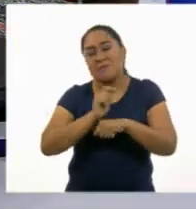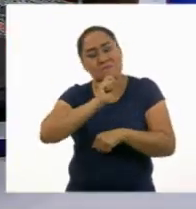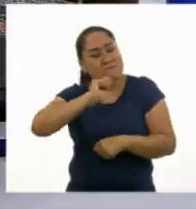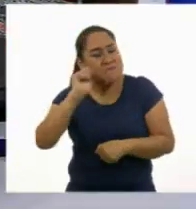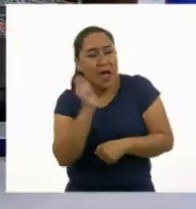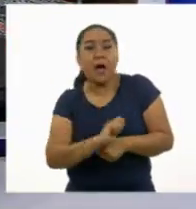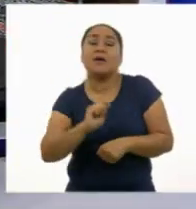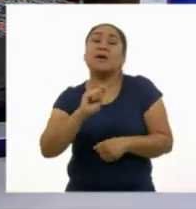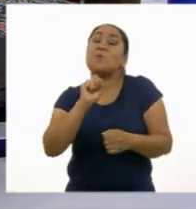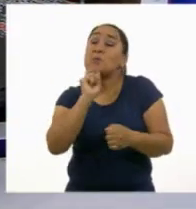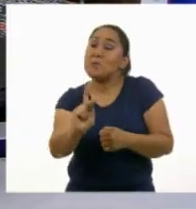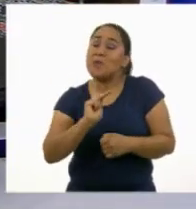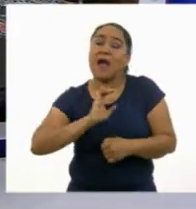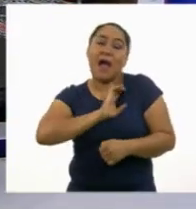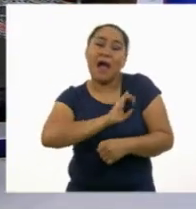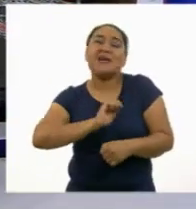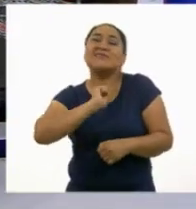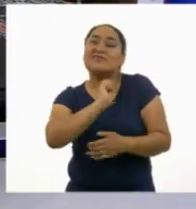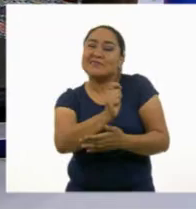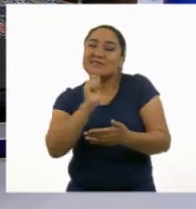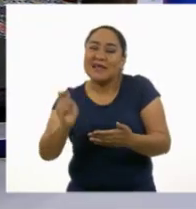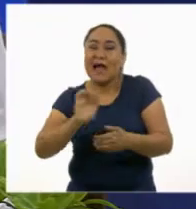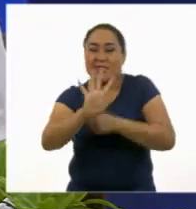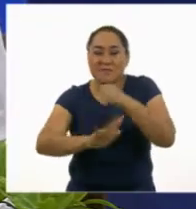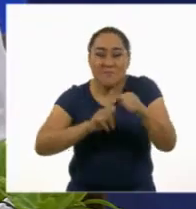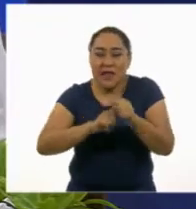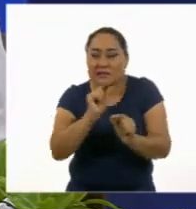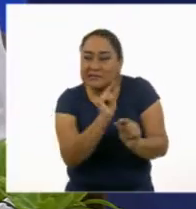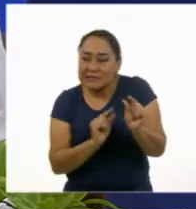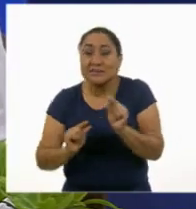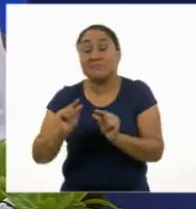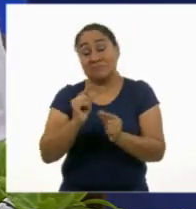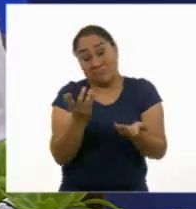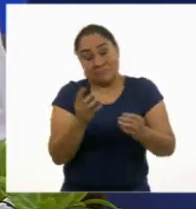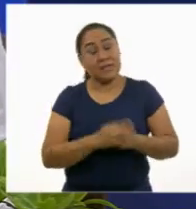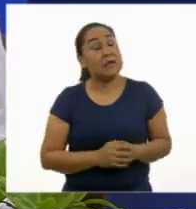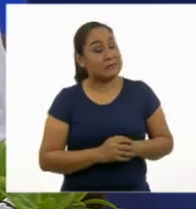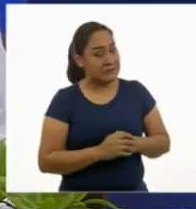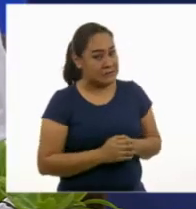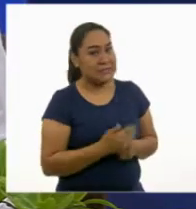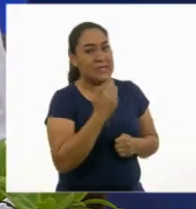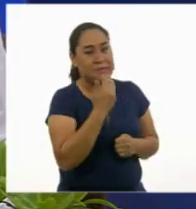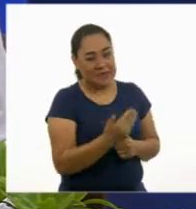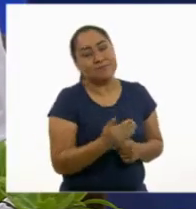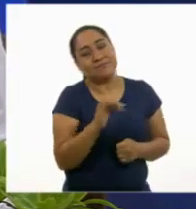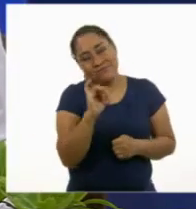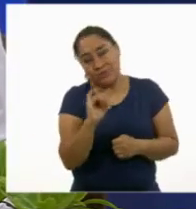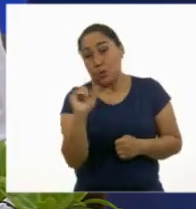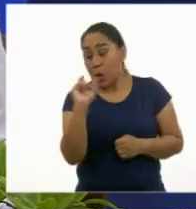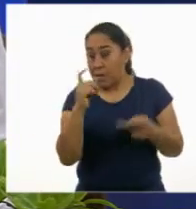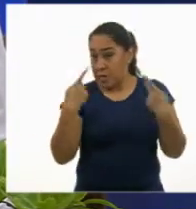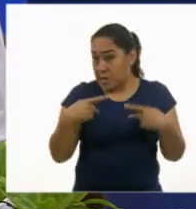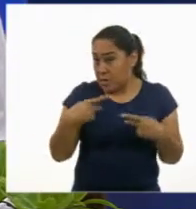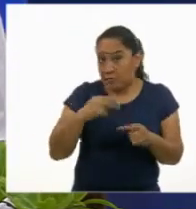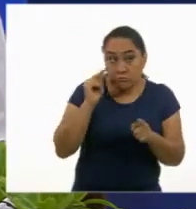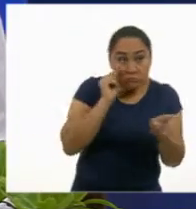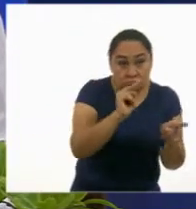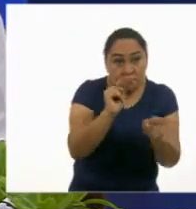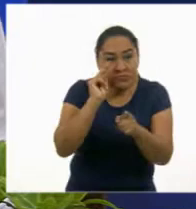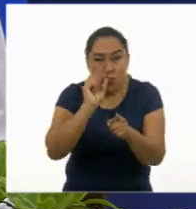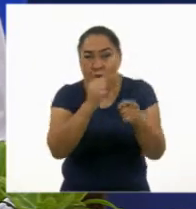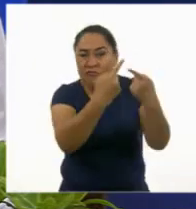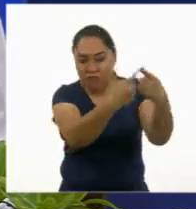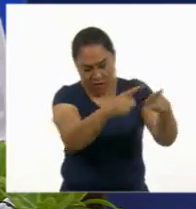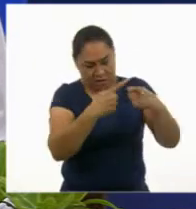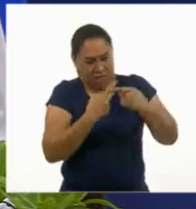¿Qué tal? Muy bien. En muchas ocasiones las personas que son diferentes a nosotros nos provocan